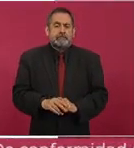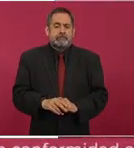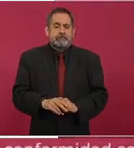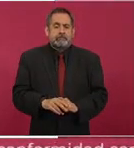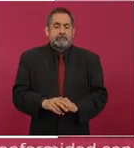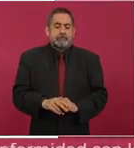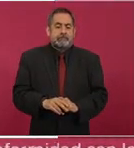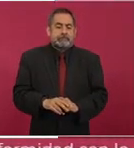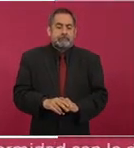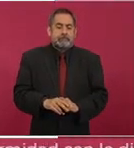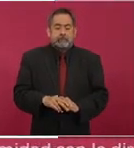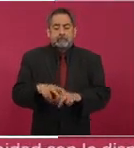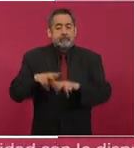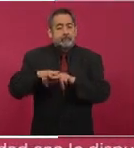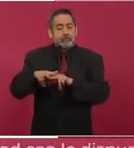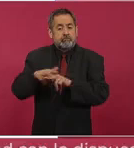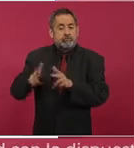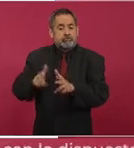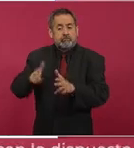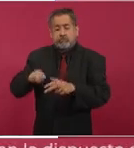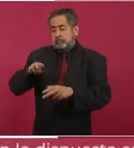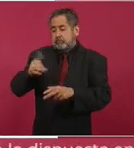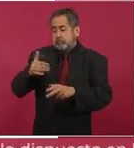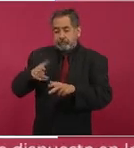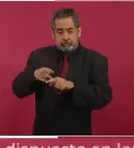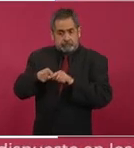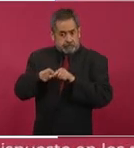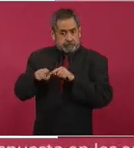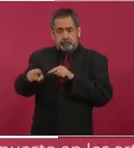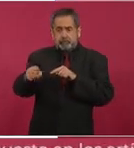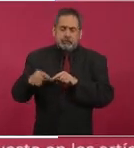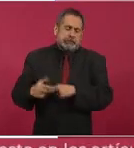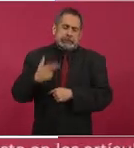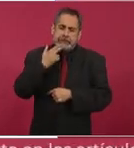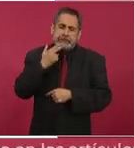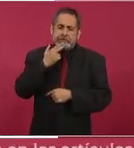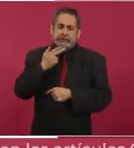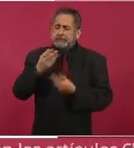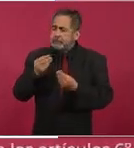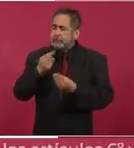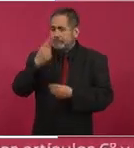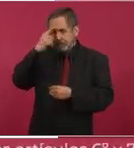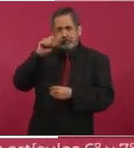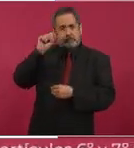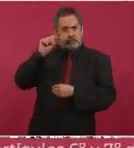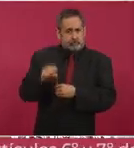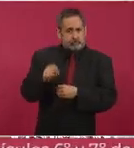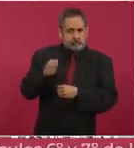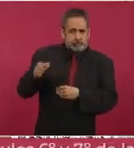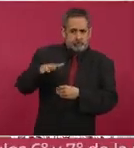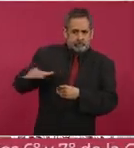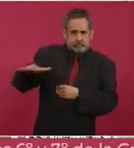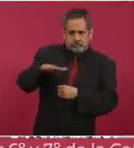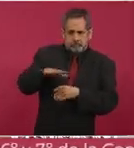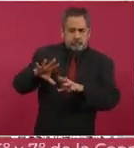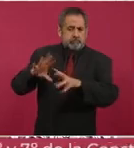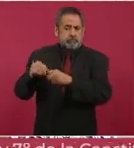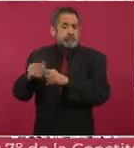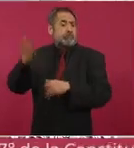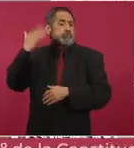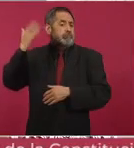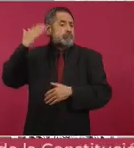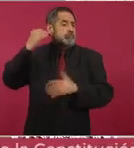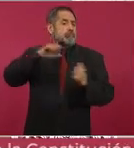Y el Tren Maya va a ser algo muy bueno para el sureste, que había estado totalmente